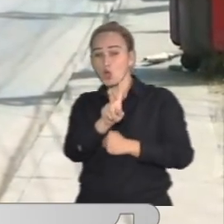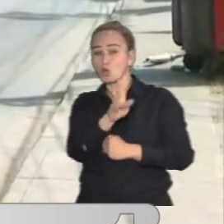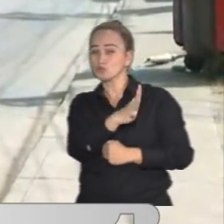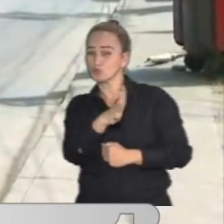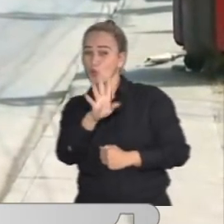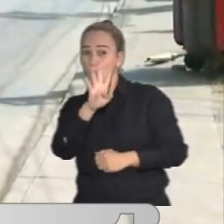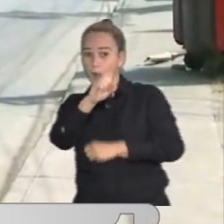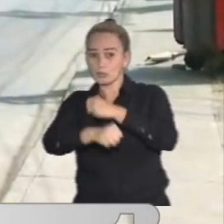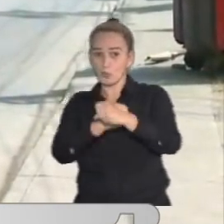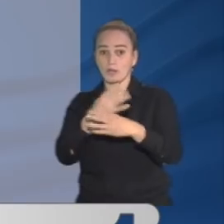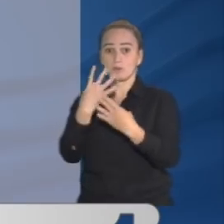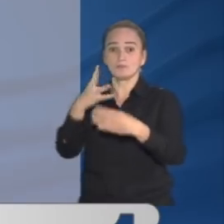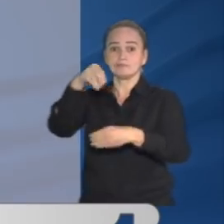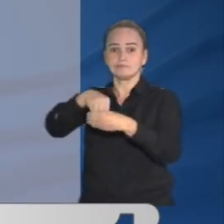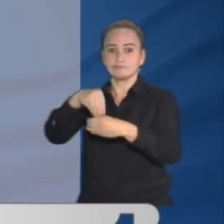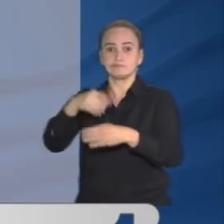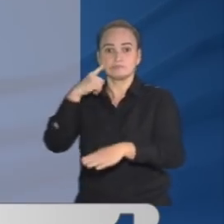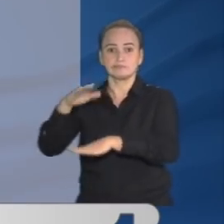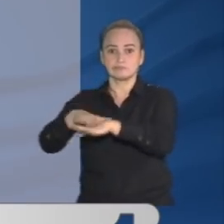años de prisión.